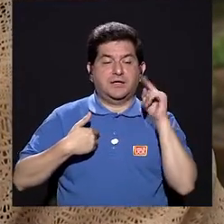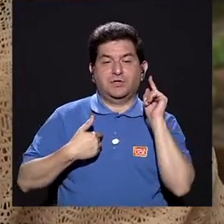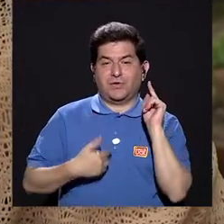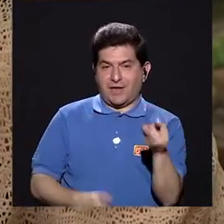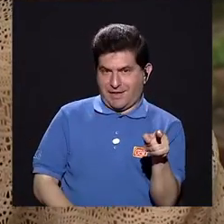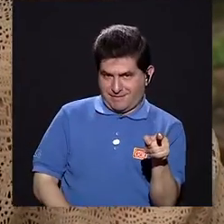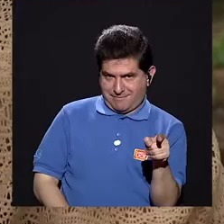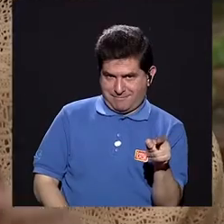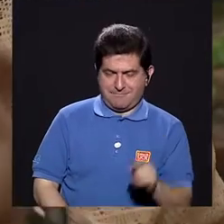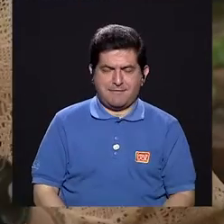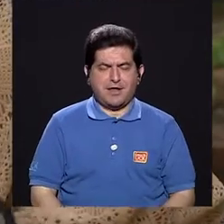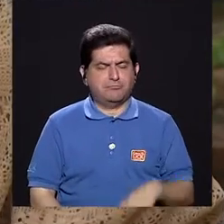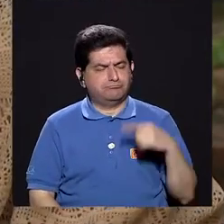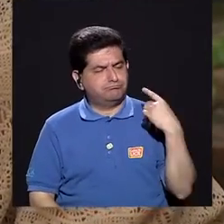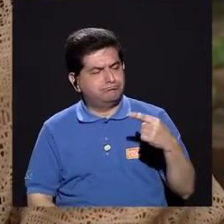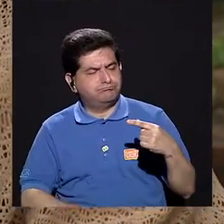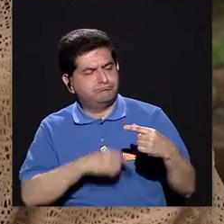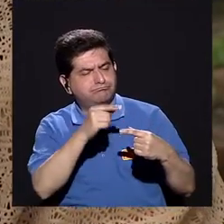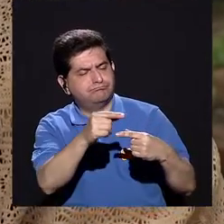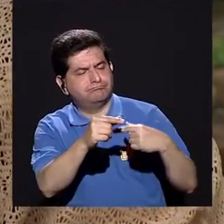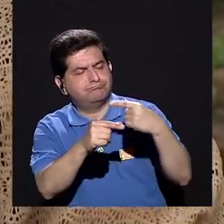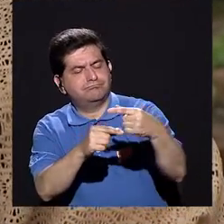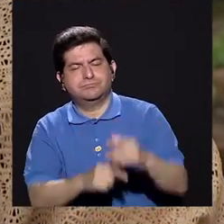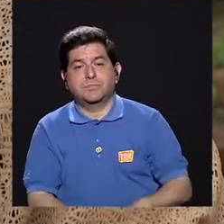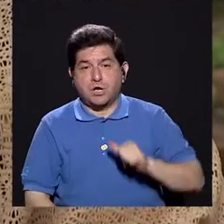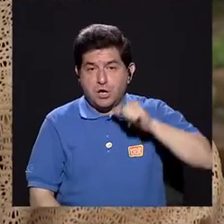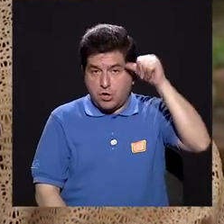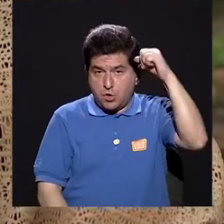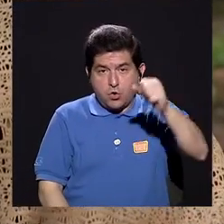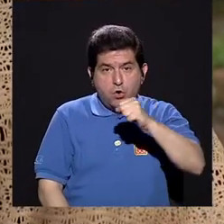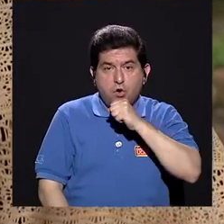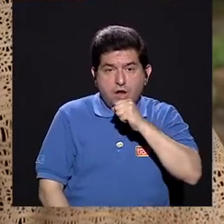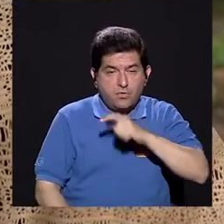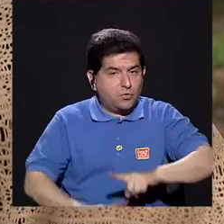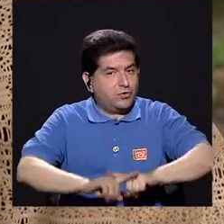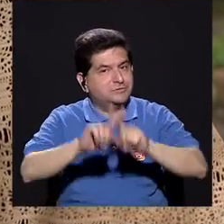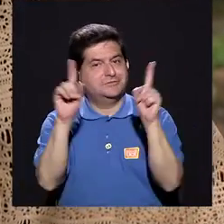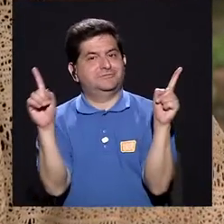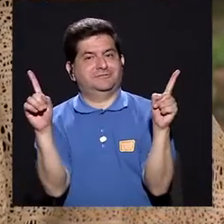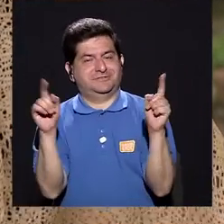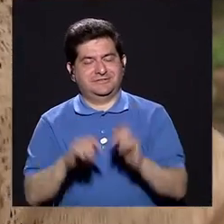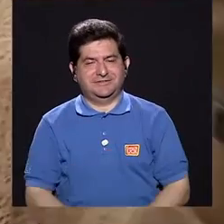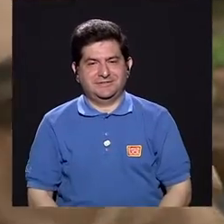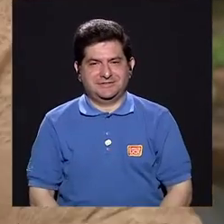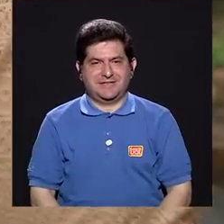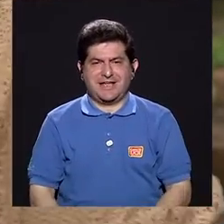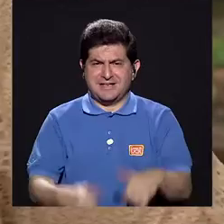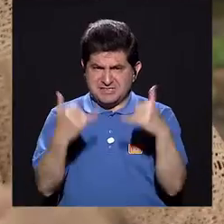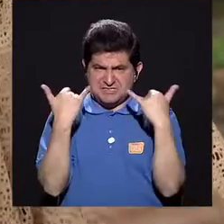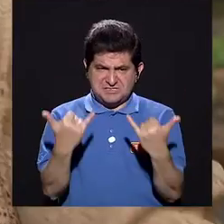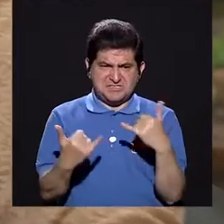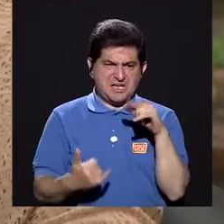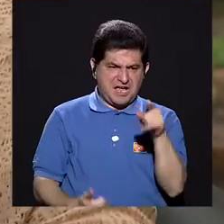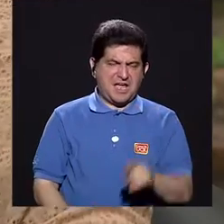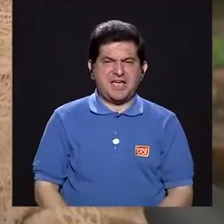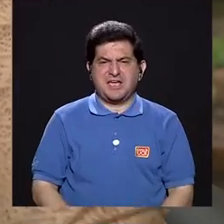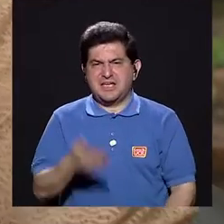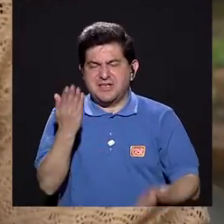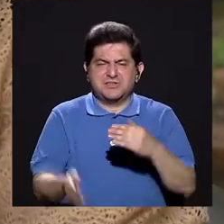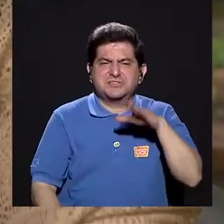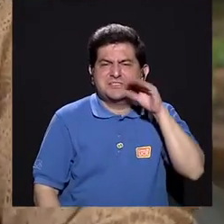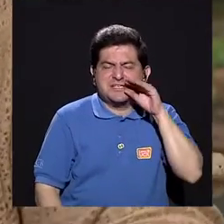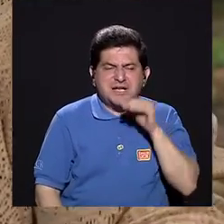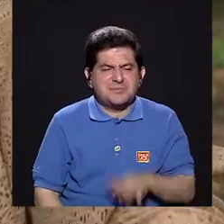poco a poco. Y con los adultos mayores es diferente, porque ellos más bien ya le jalan al